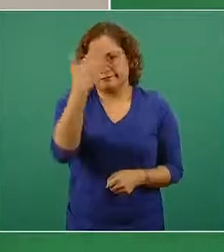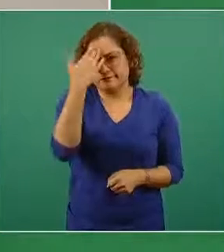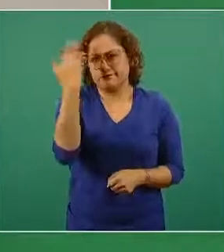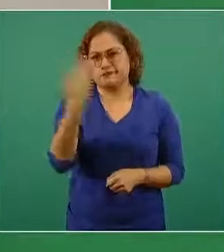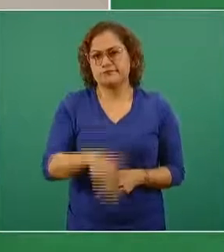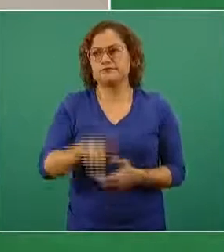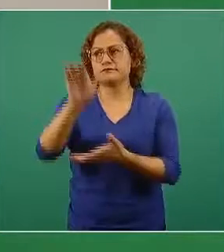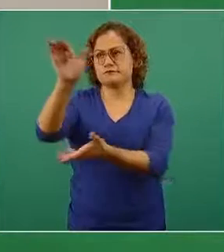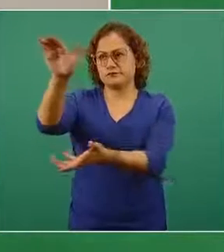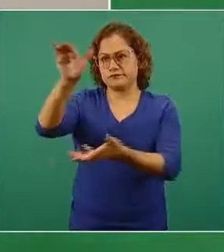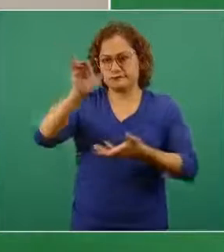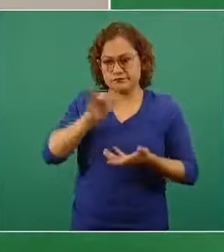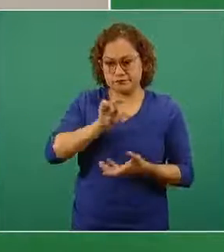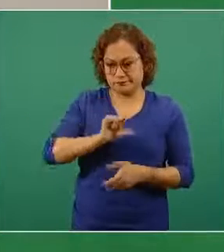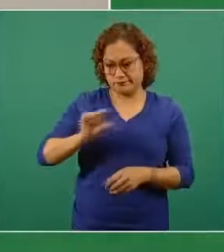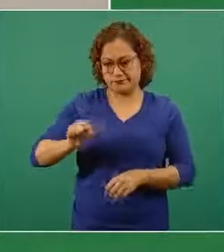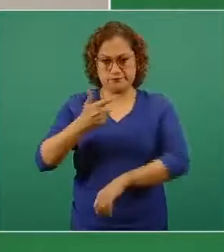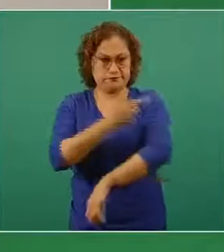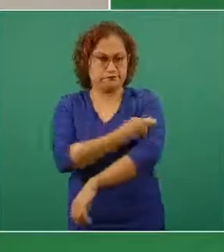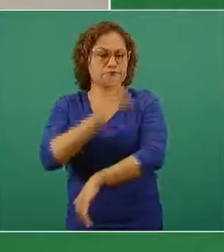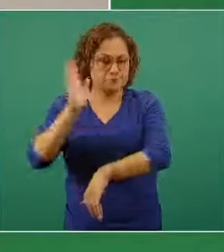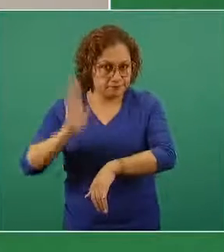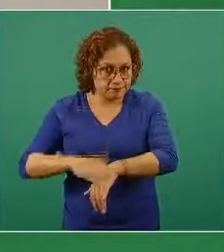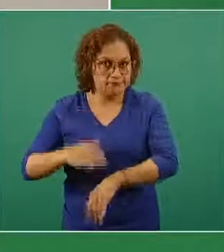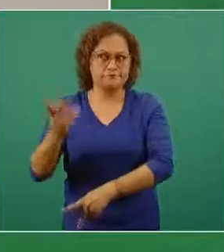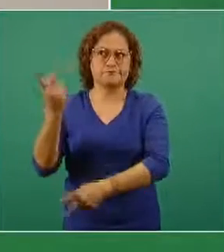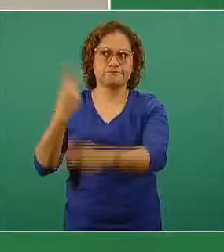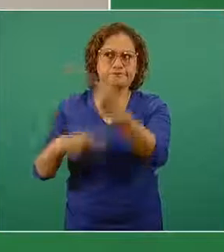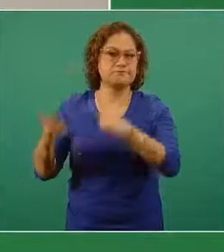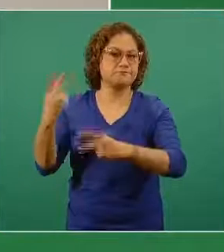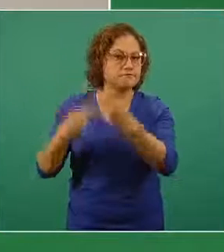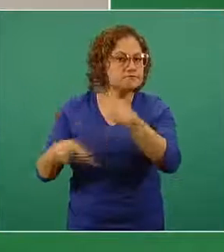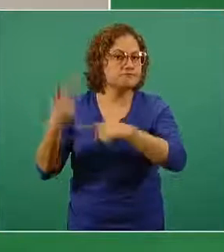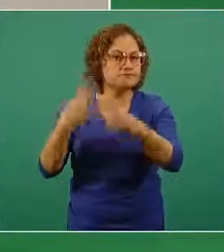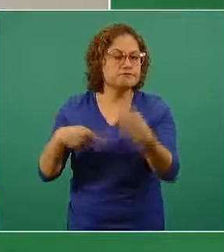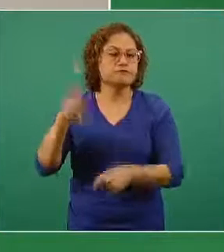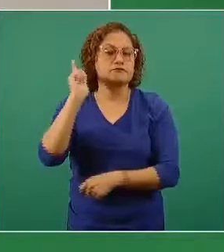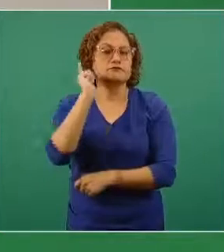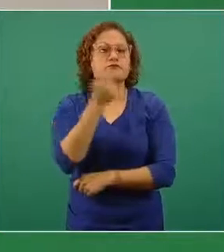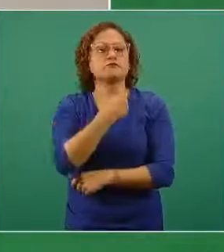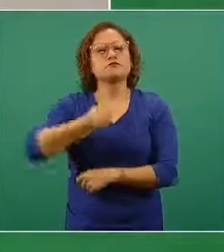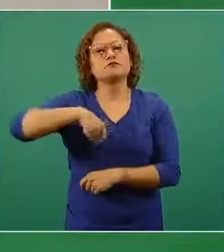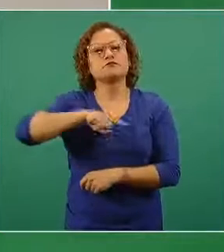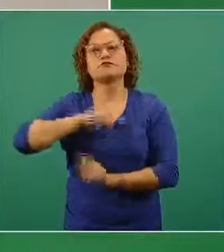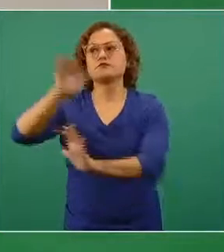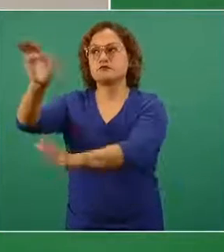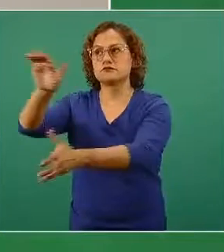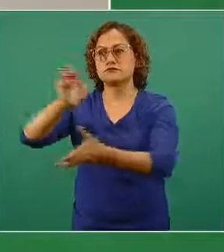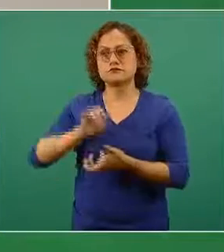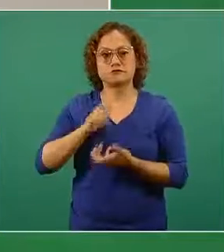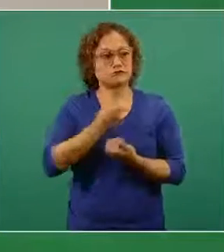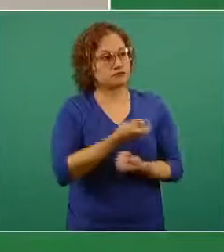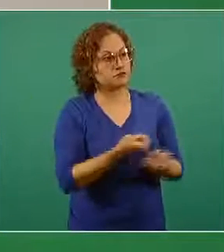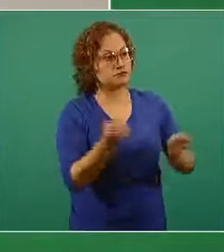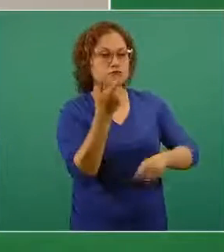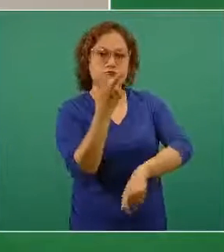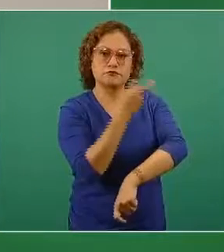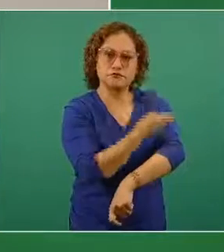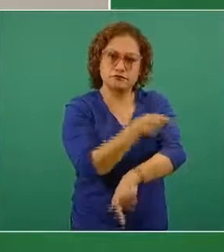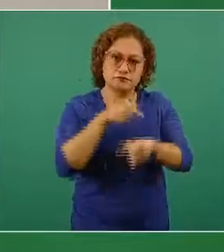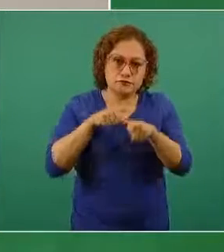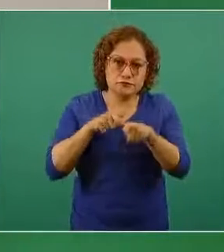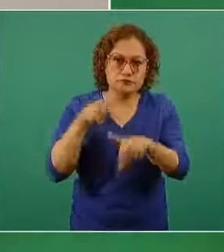llegando y, por lo tanto, esperamos mantener un ritmo de distribución y aplicación de vacunas que nos permita estar